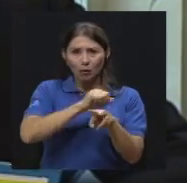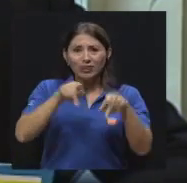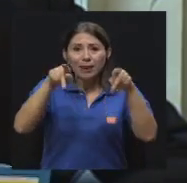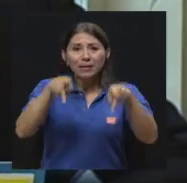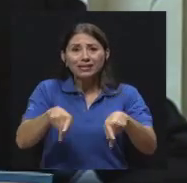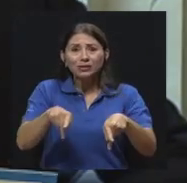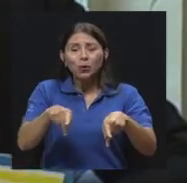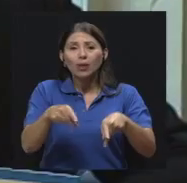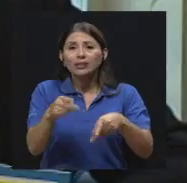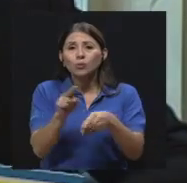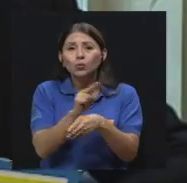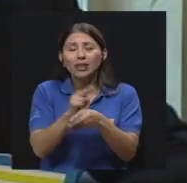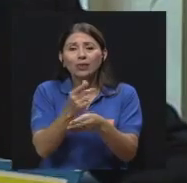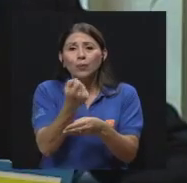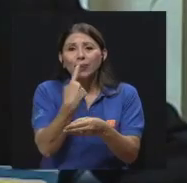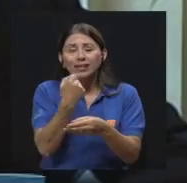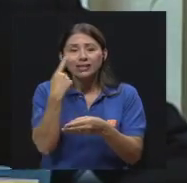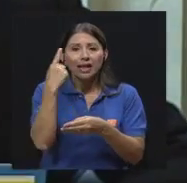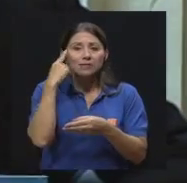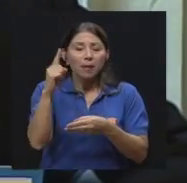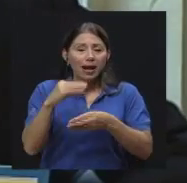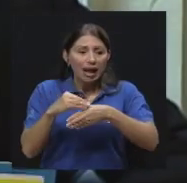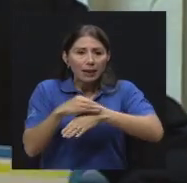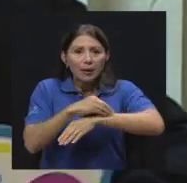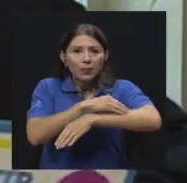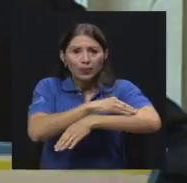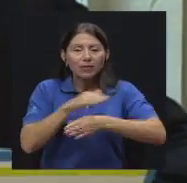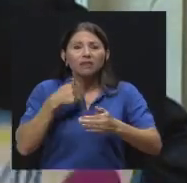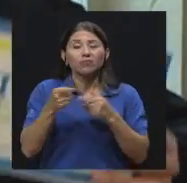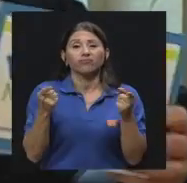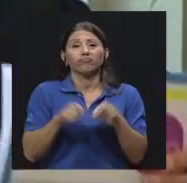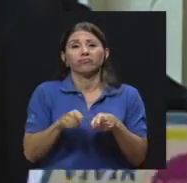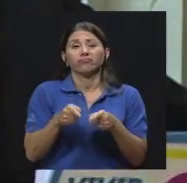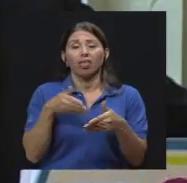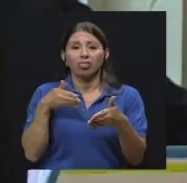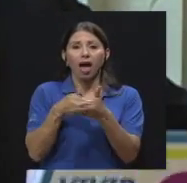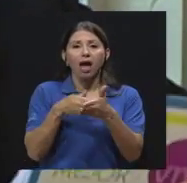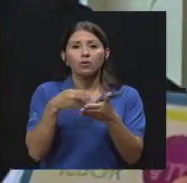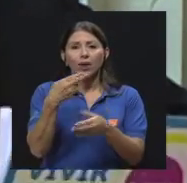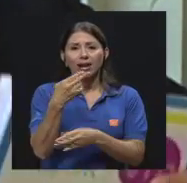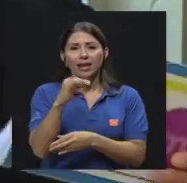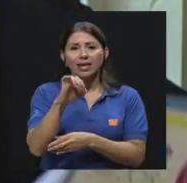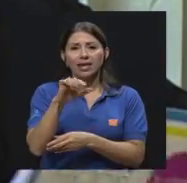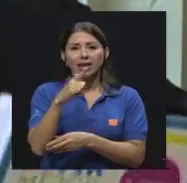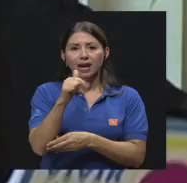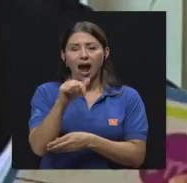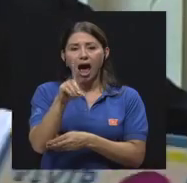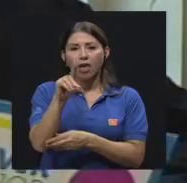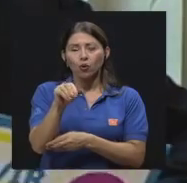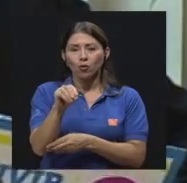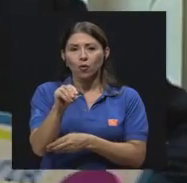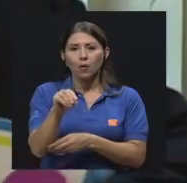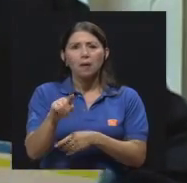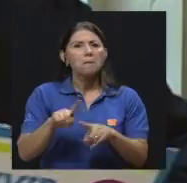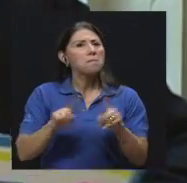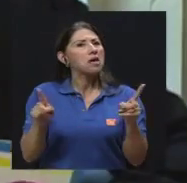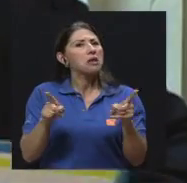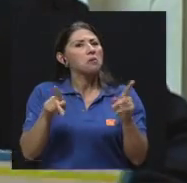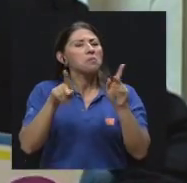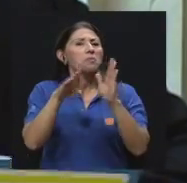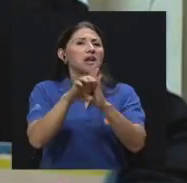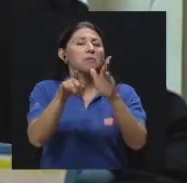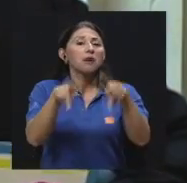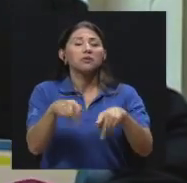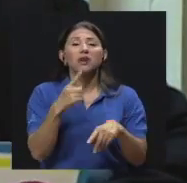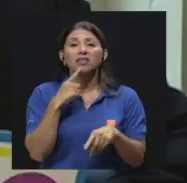hepatotoxicidad o daño al hígado por causa de estos medicamentos, pero sí en el cotidiano la gente dice, es